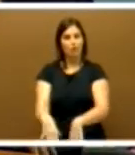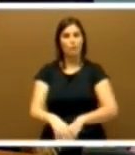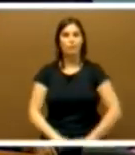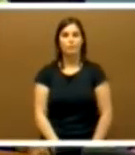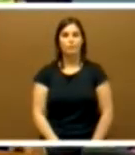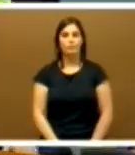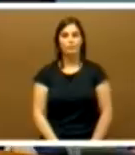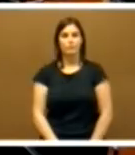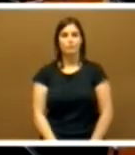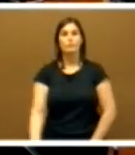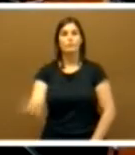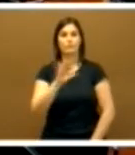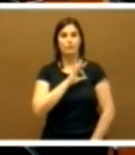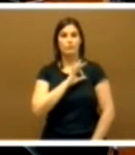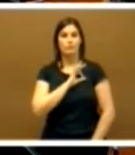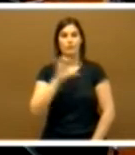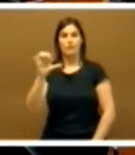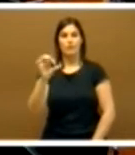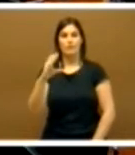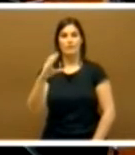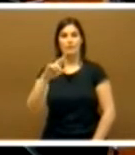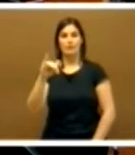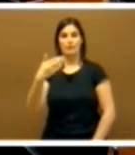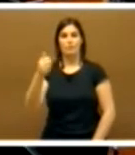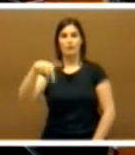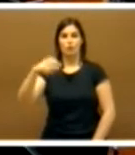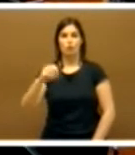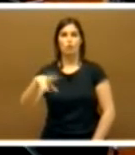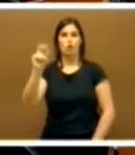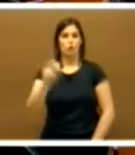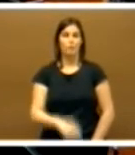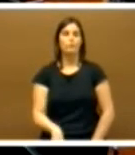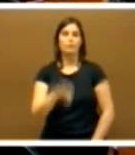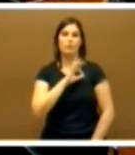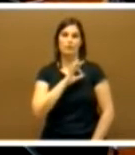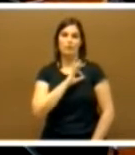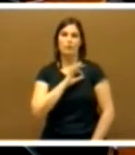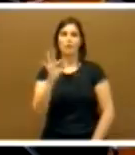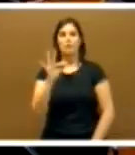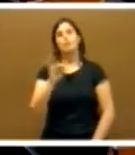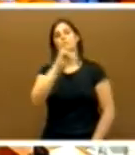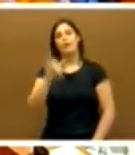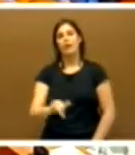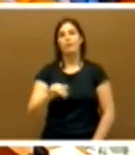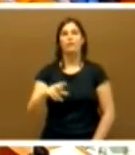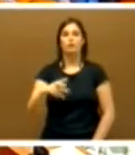don Alfredo Escribano Sánchez don Luciano Fernández Gómez